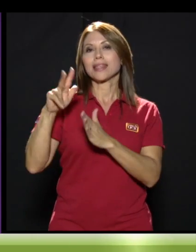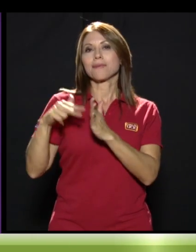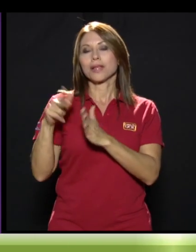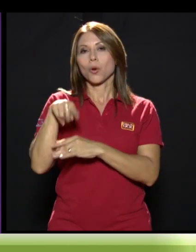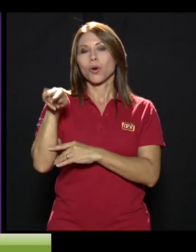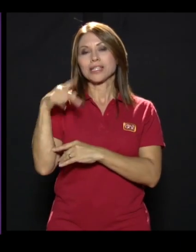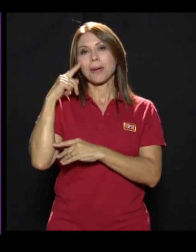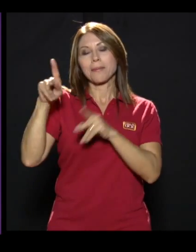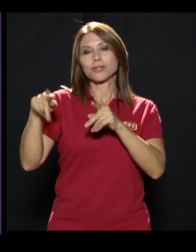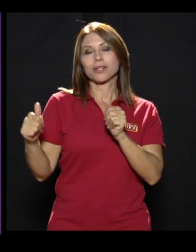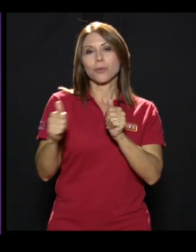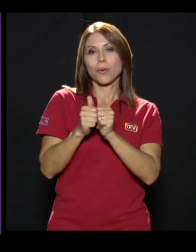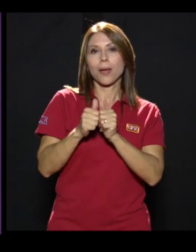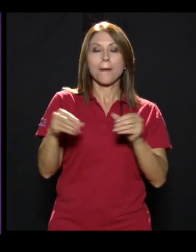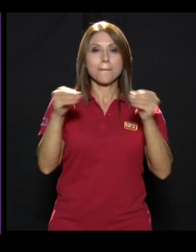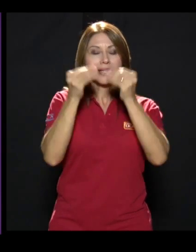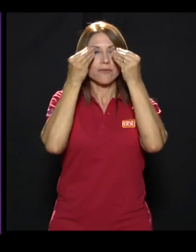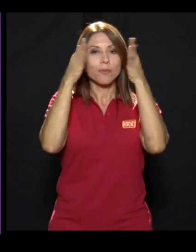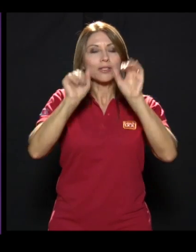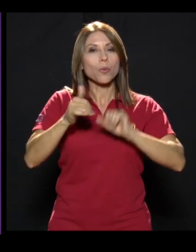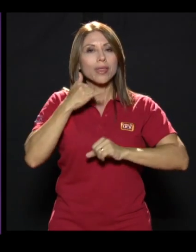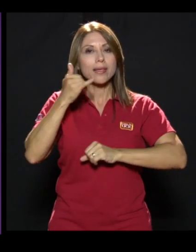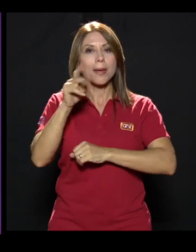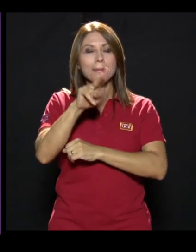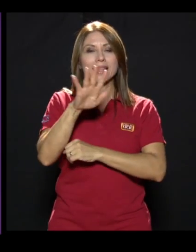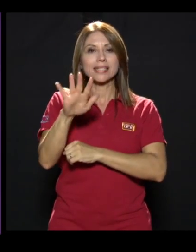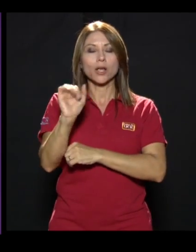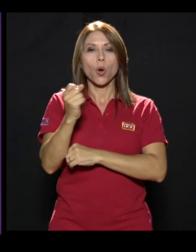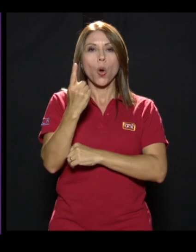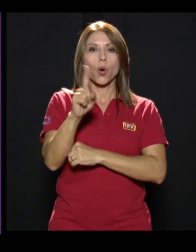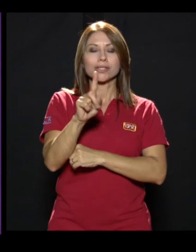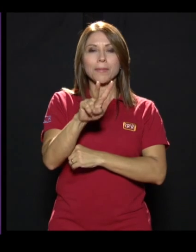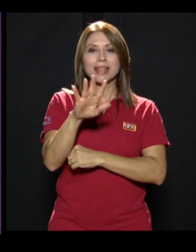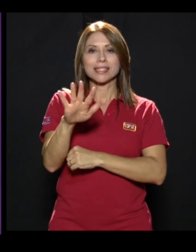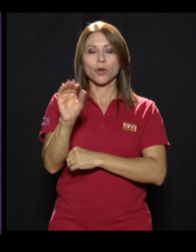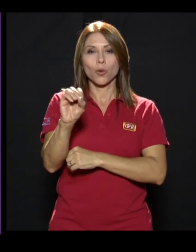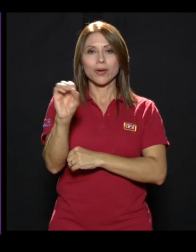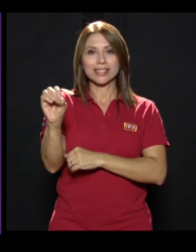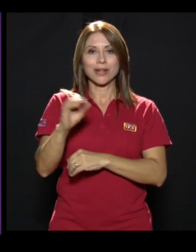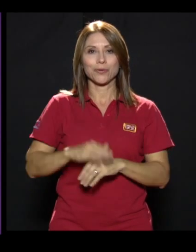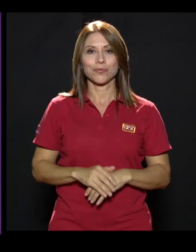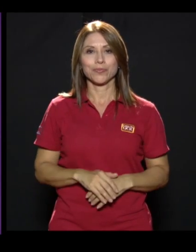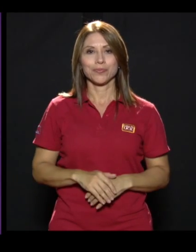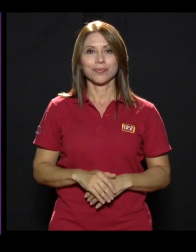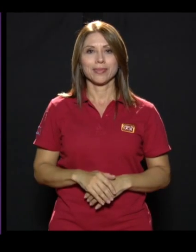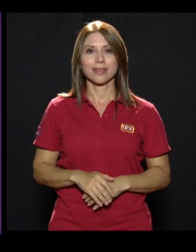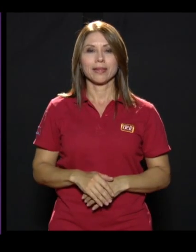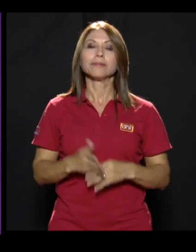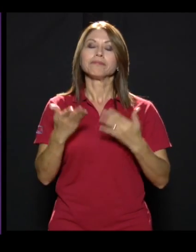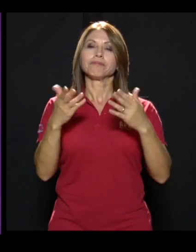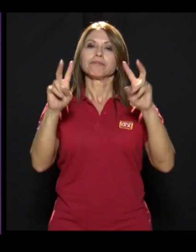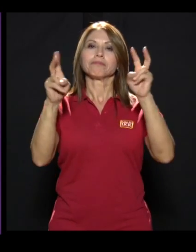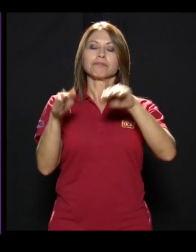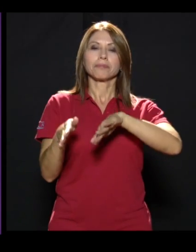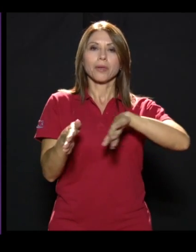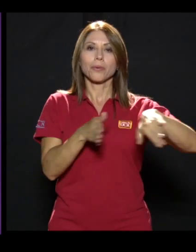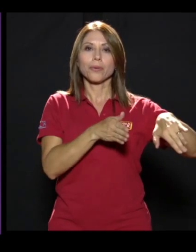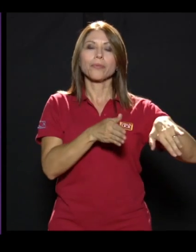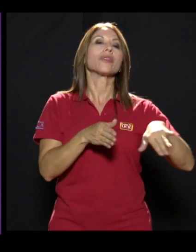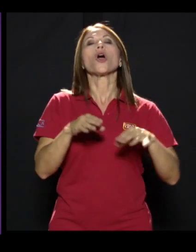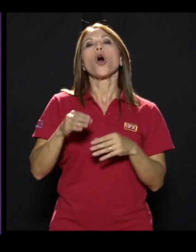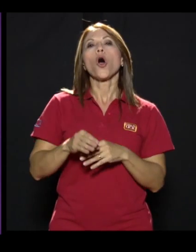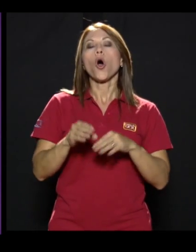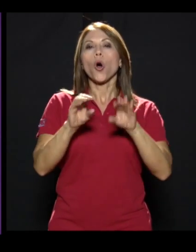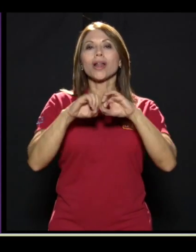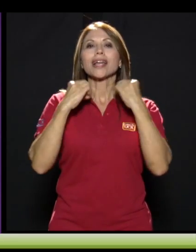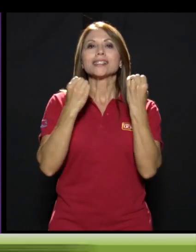Para más información, puede comunicarse al 25 11 25 00. Cambiando de tema, la organización Challenge